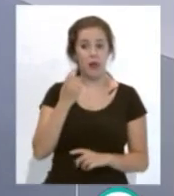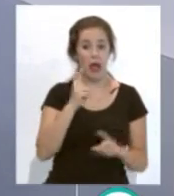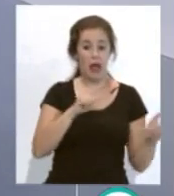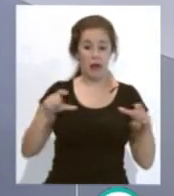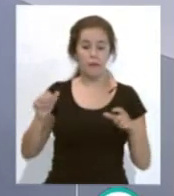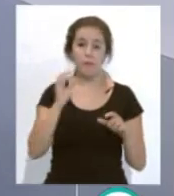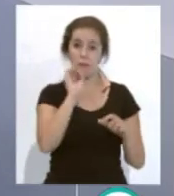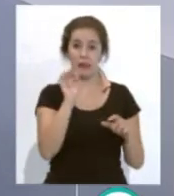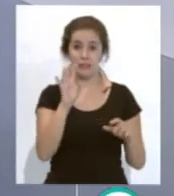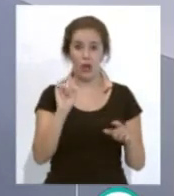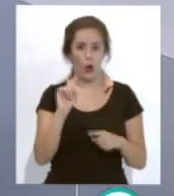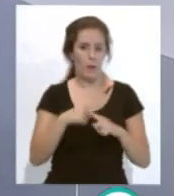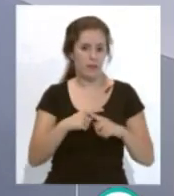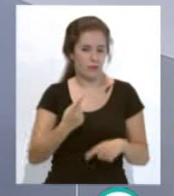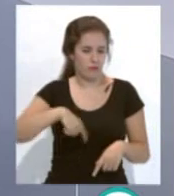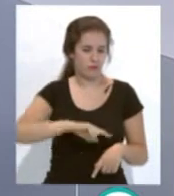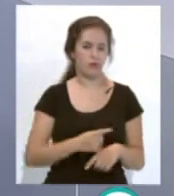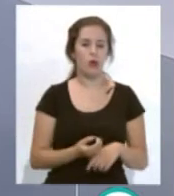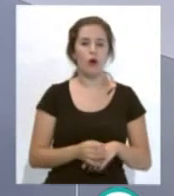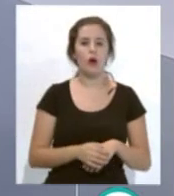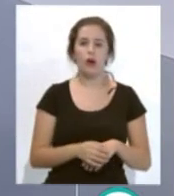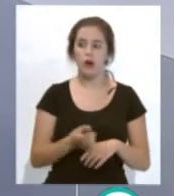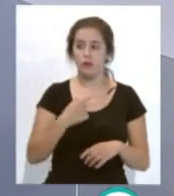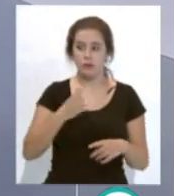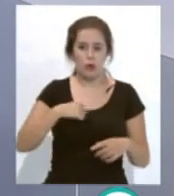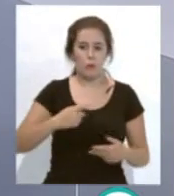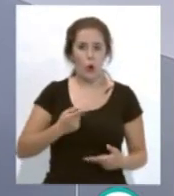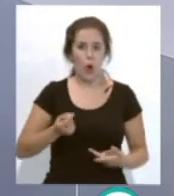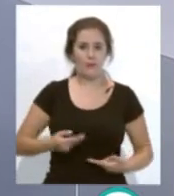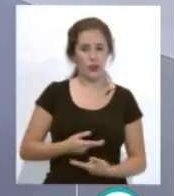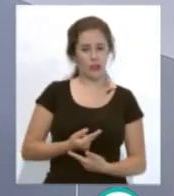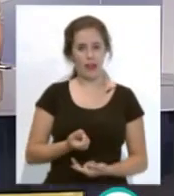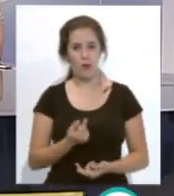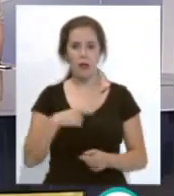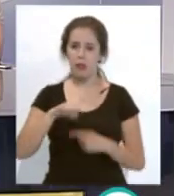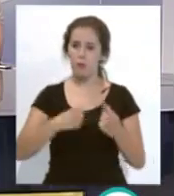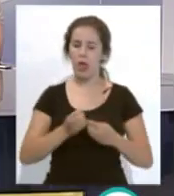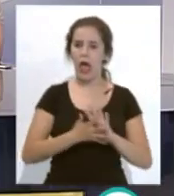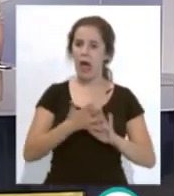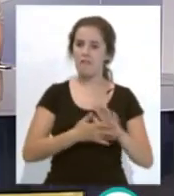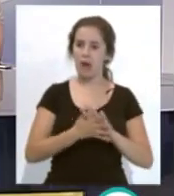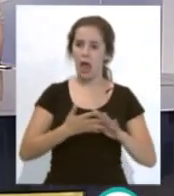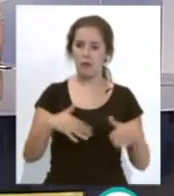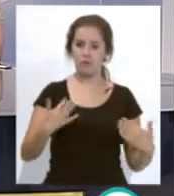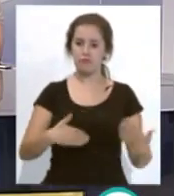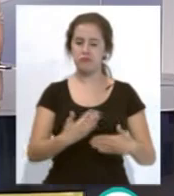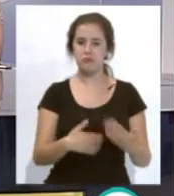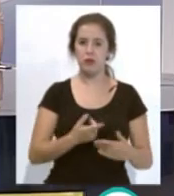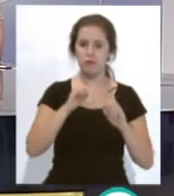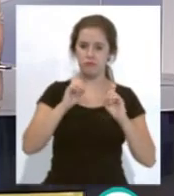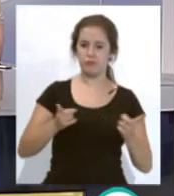compartimos todo dice, estoy cortado, pero resulta que después hablando tiene el mismo atrevimiento